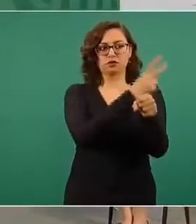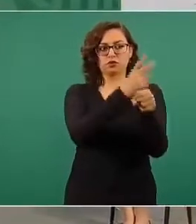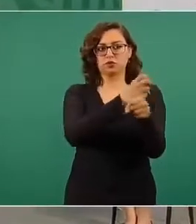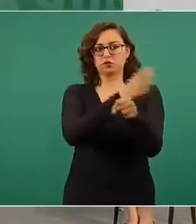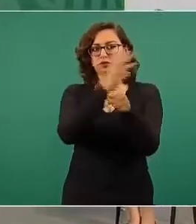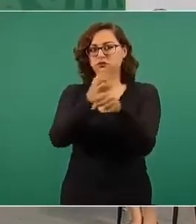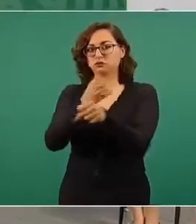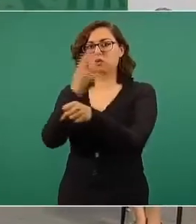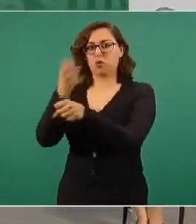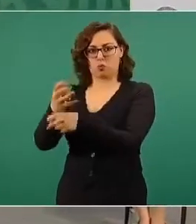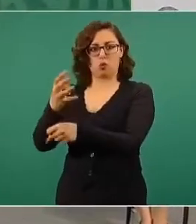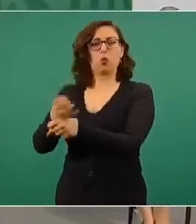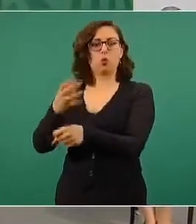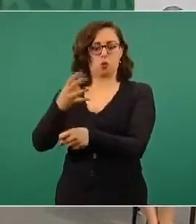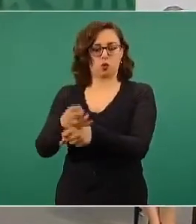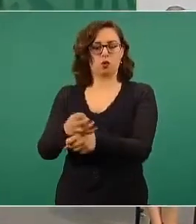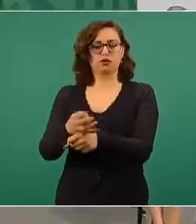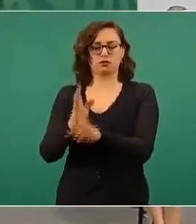atender primero,